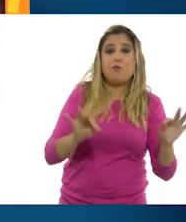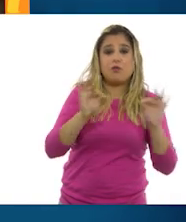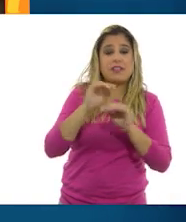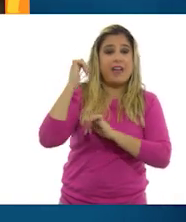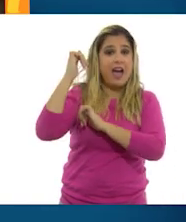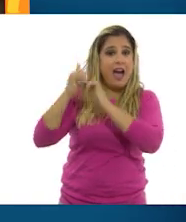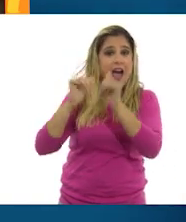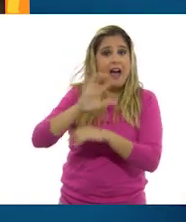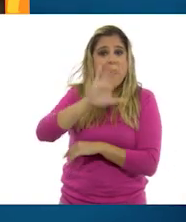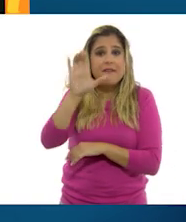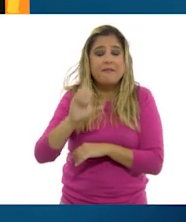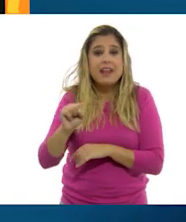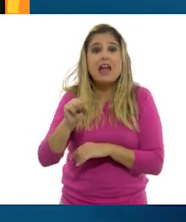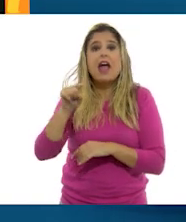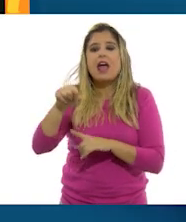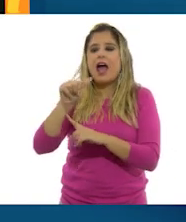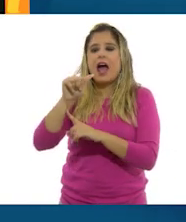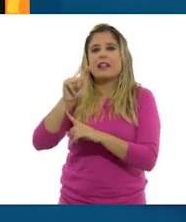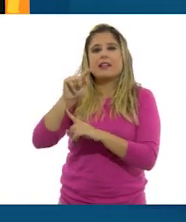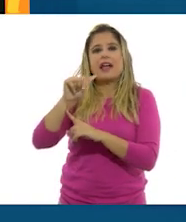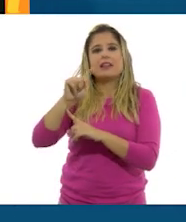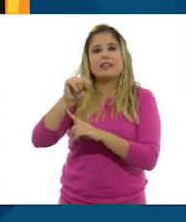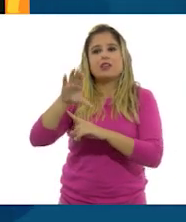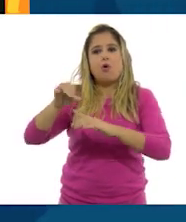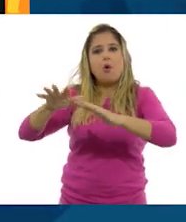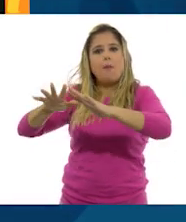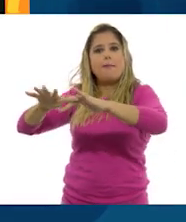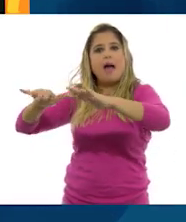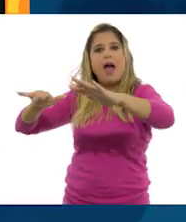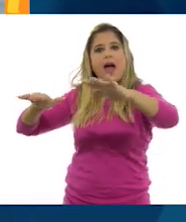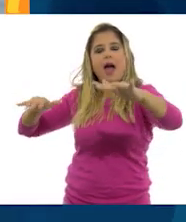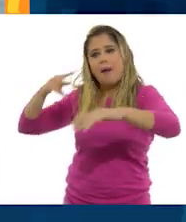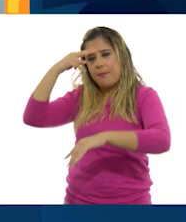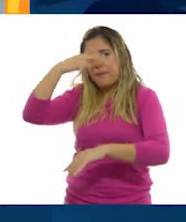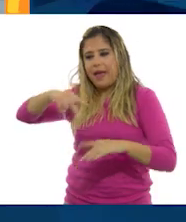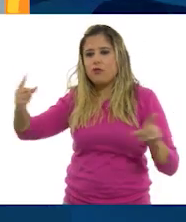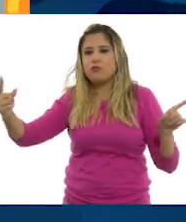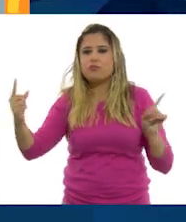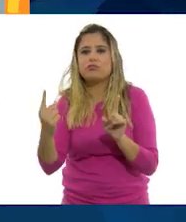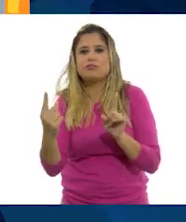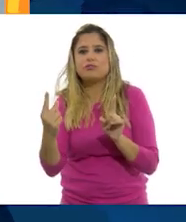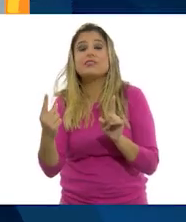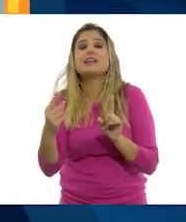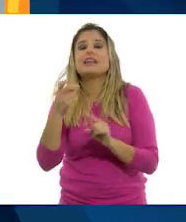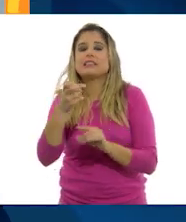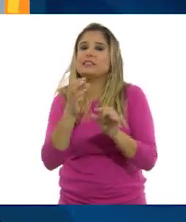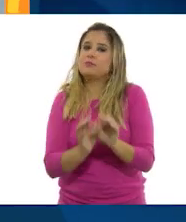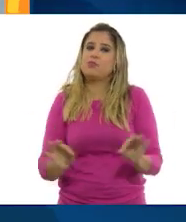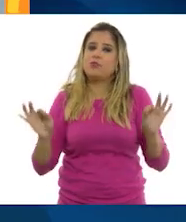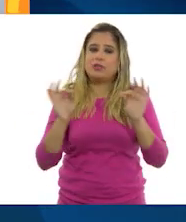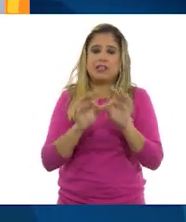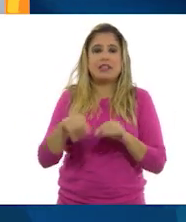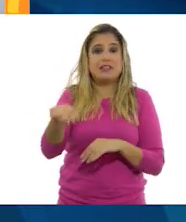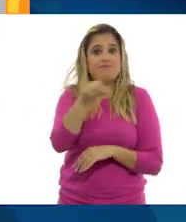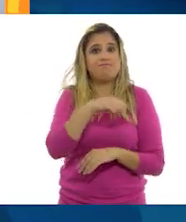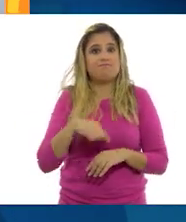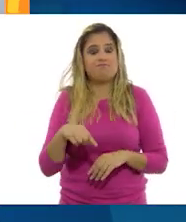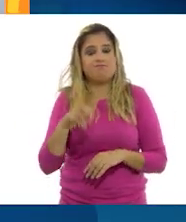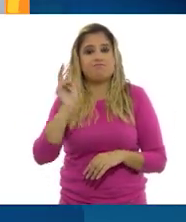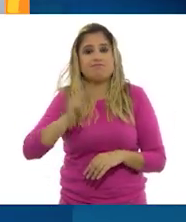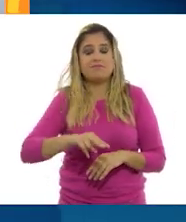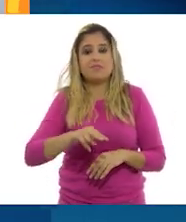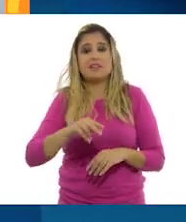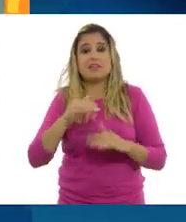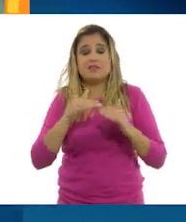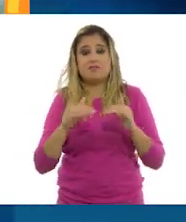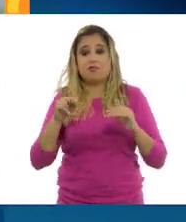compartimos el océano Atlántico, que para nosotros es importante. ¿Por qué? Porque los demás de